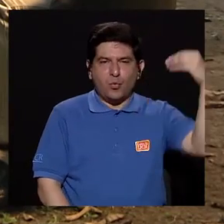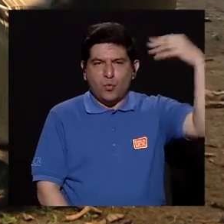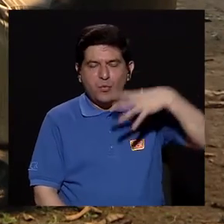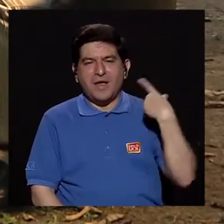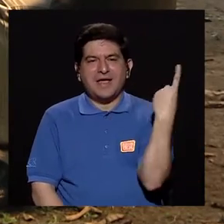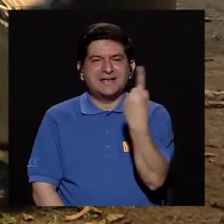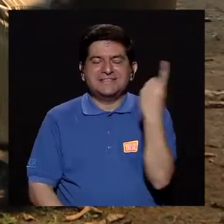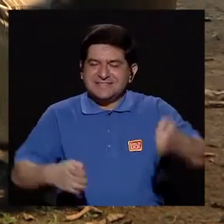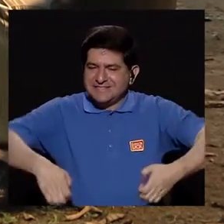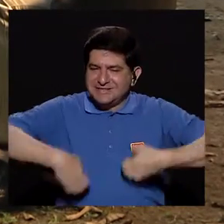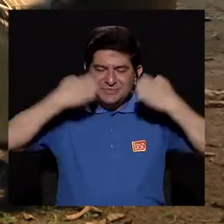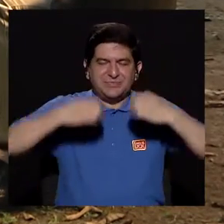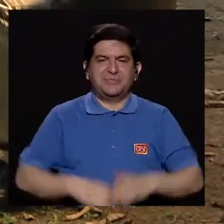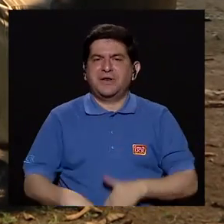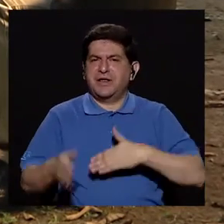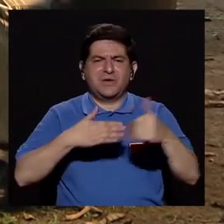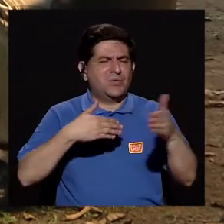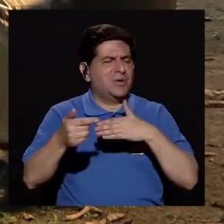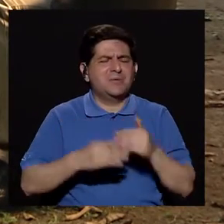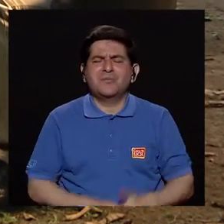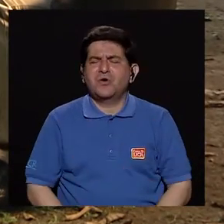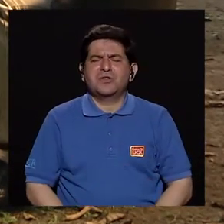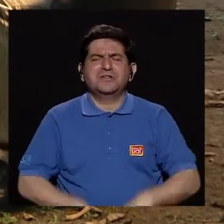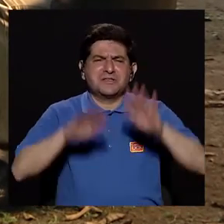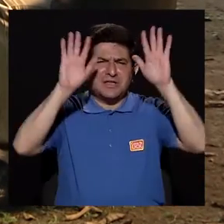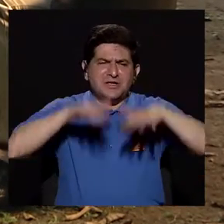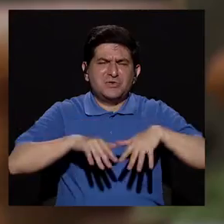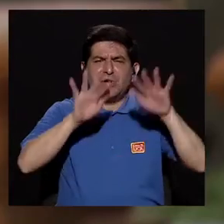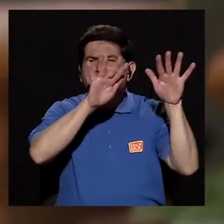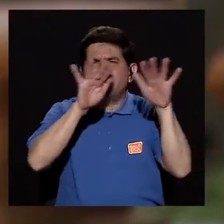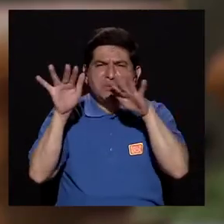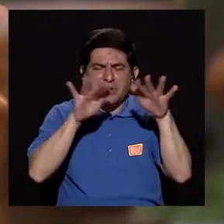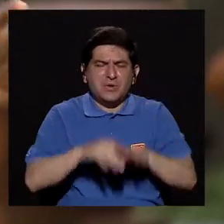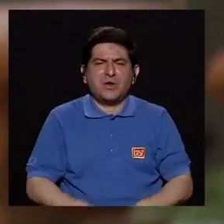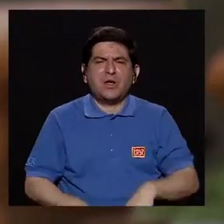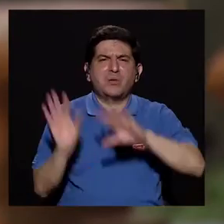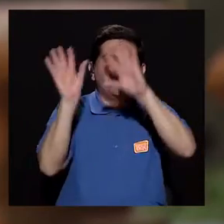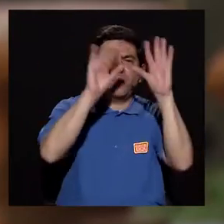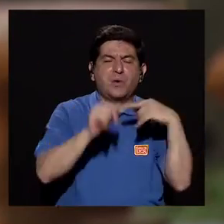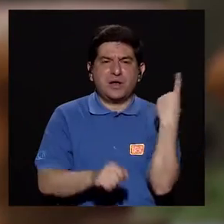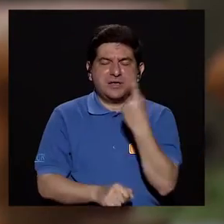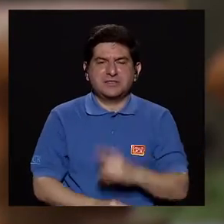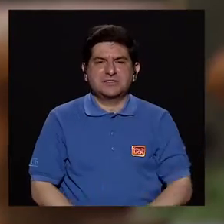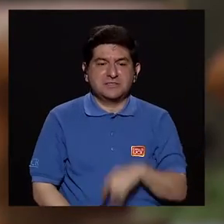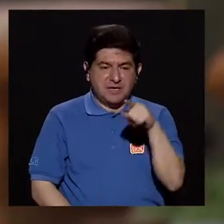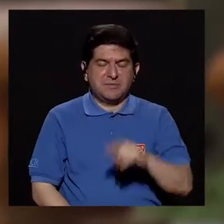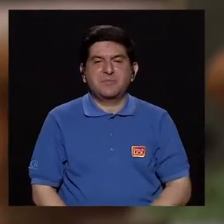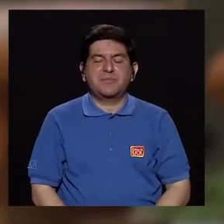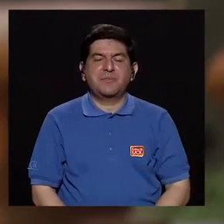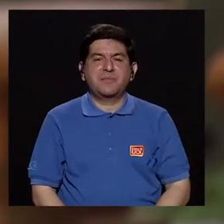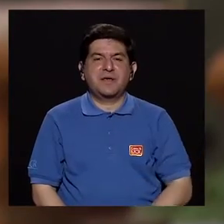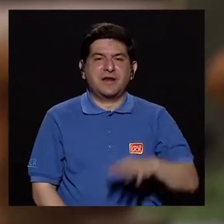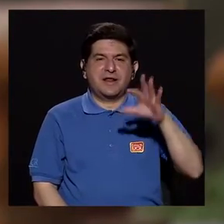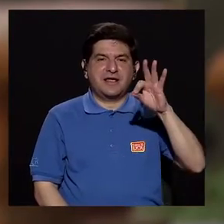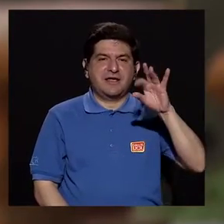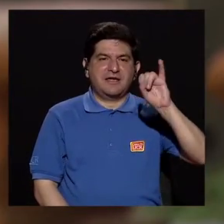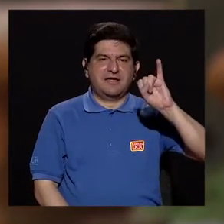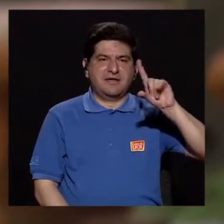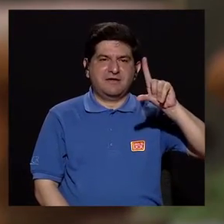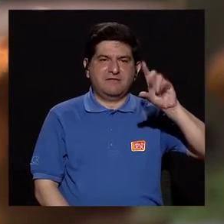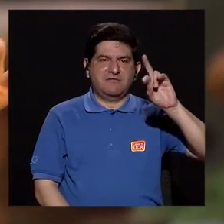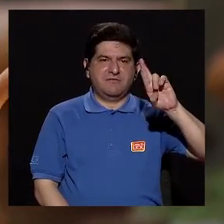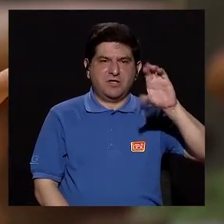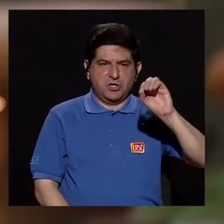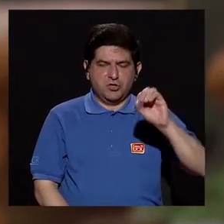está siempre presente, esté lloviendo, esté nevando, esté nublado, entonces siempre hay que usar filtro solar, pero no solo el filtro solar, sino